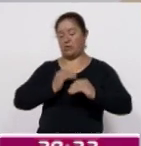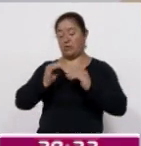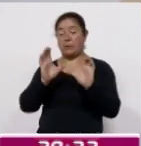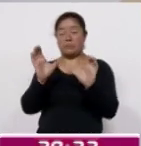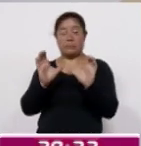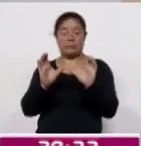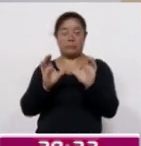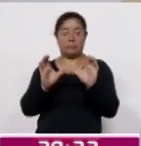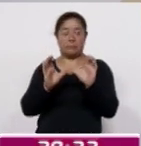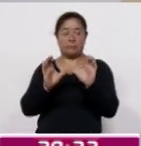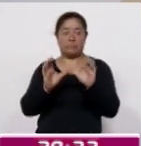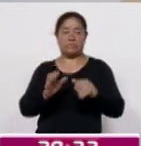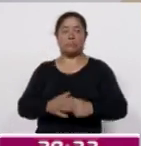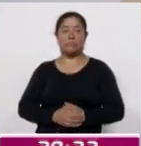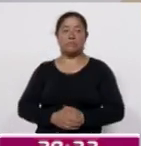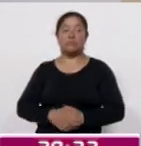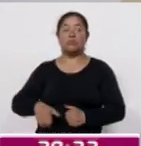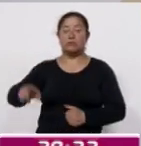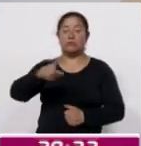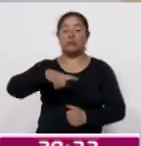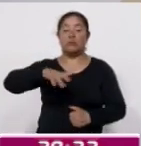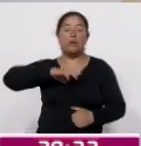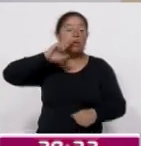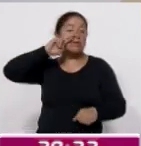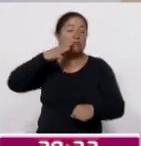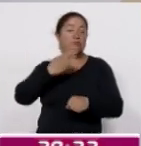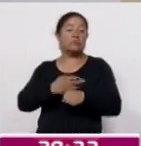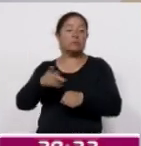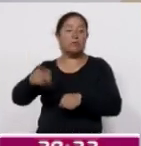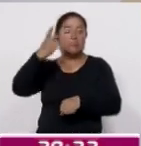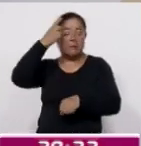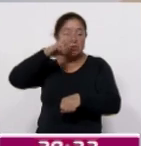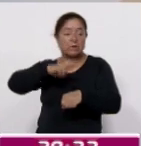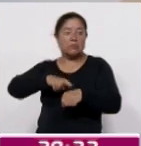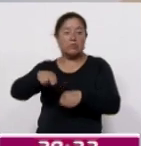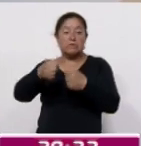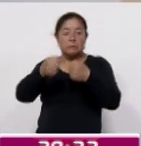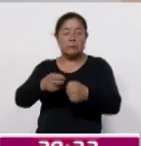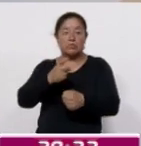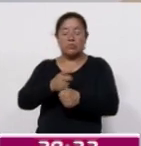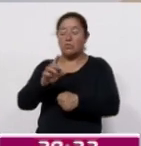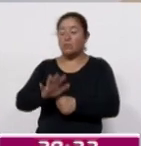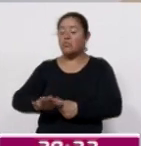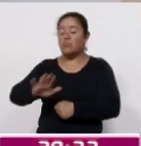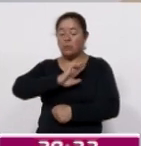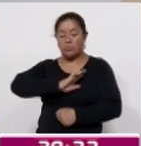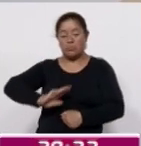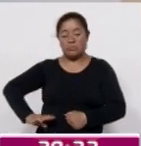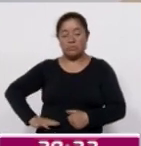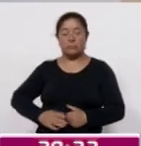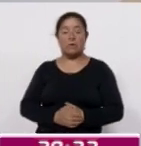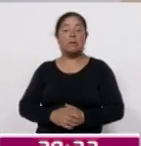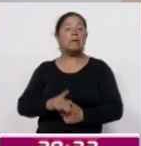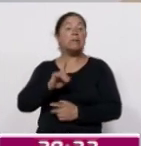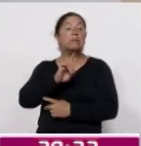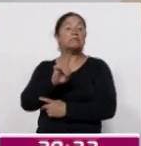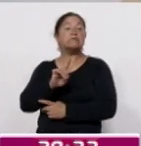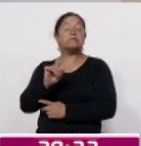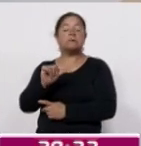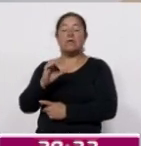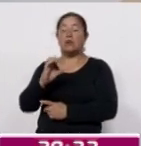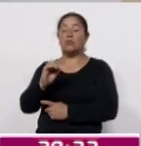certificación quién estará al frente de la Dirección de Seguridad Pública Municipal de Sacualpan.